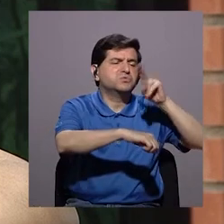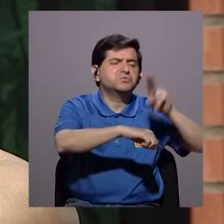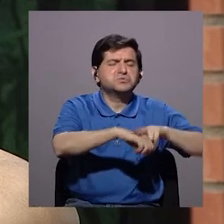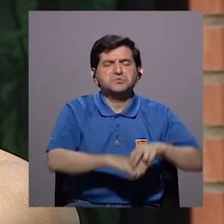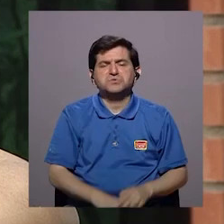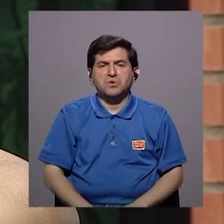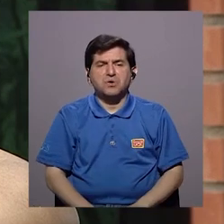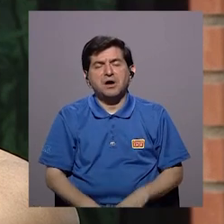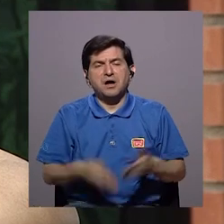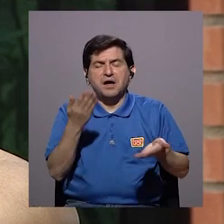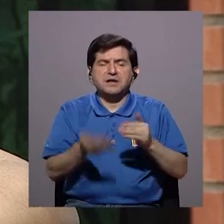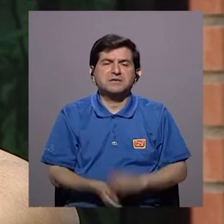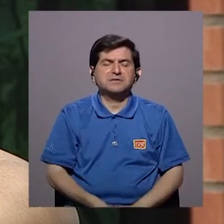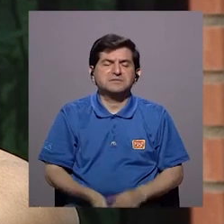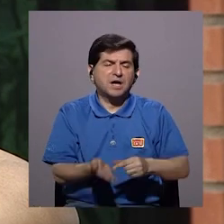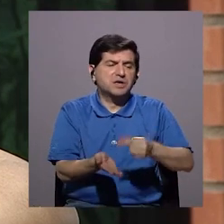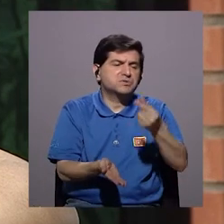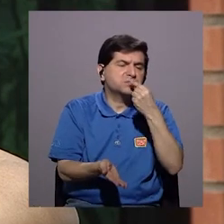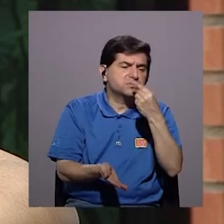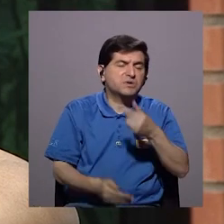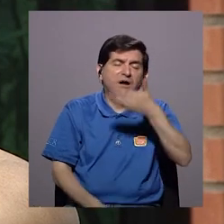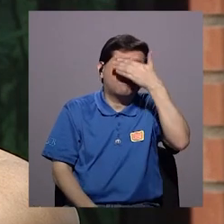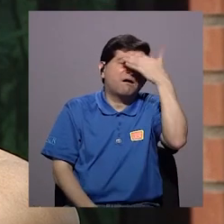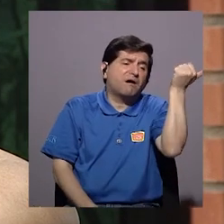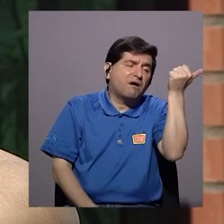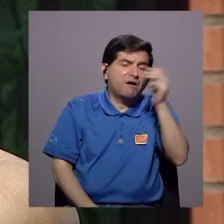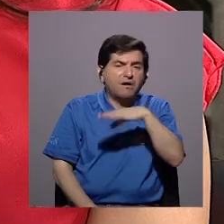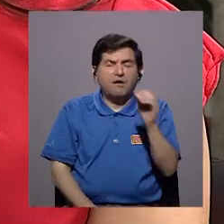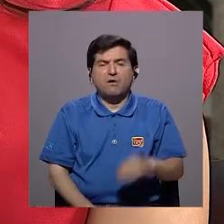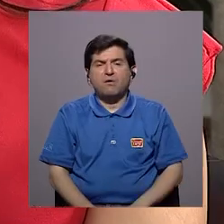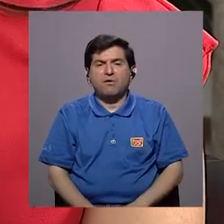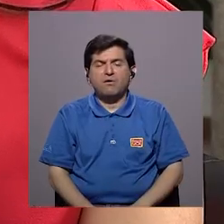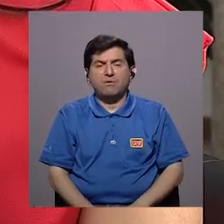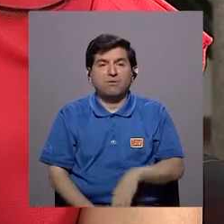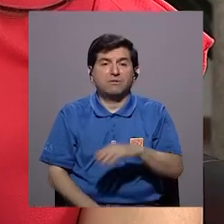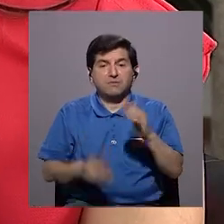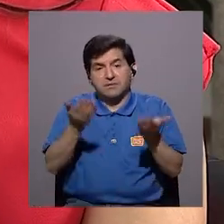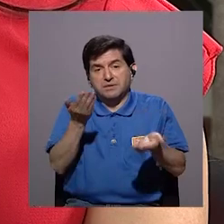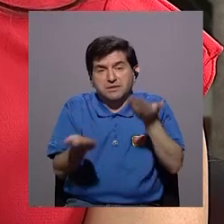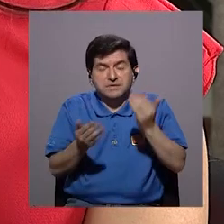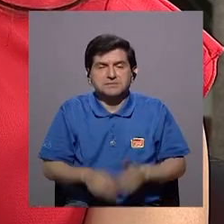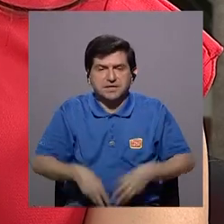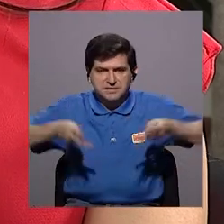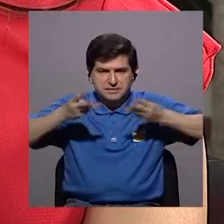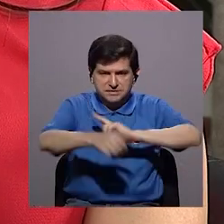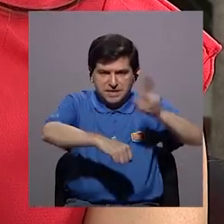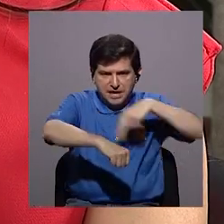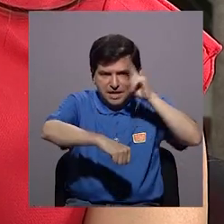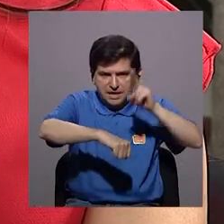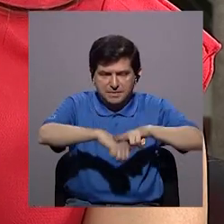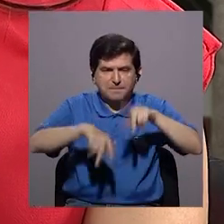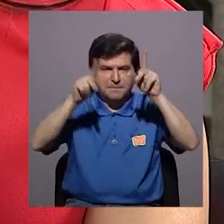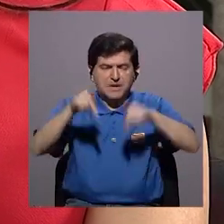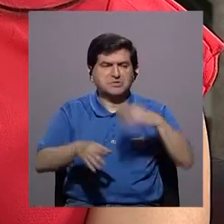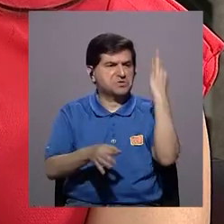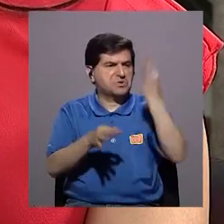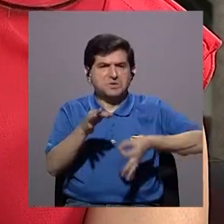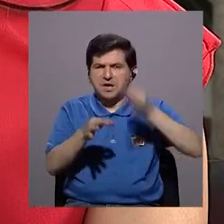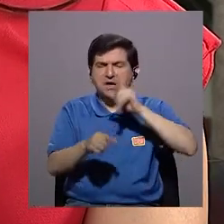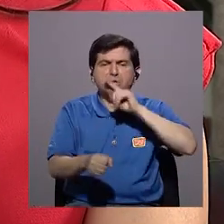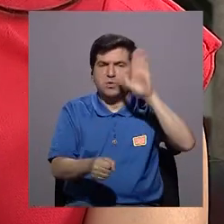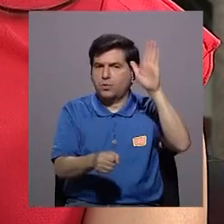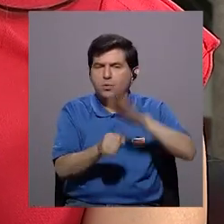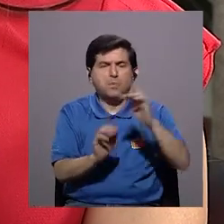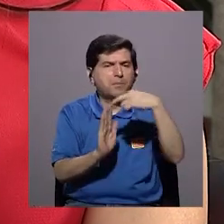aquella, por ejemplo, si usa anticonceptivas orales, la que se le olvidó, la que no se le olvidó, o en caso del método natural, la que